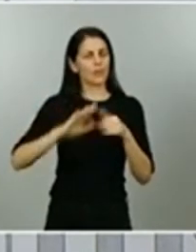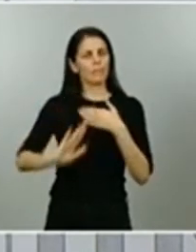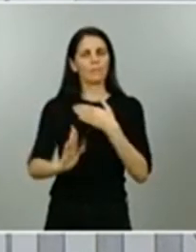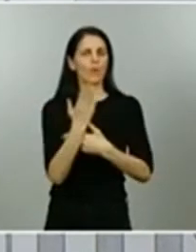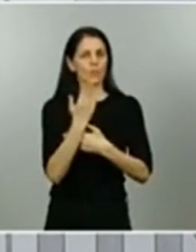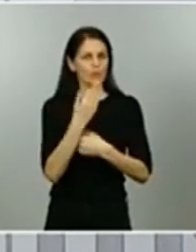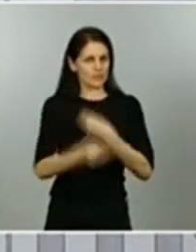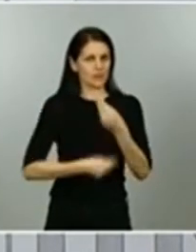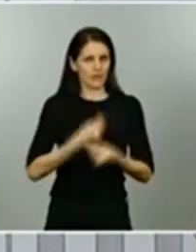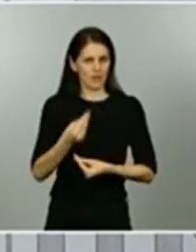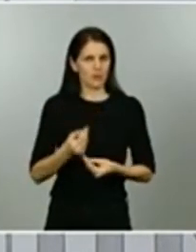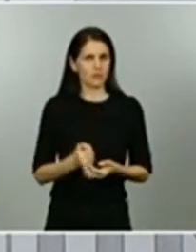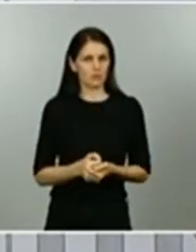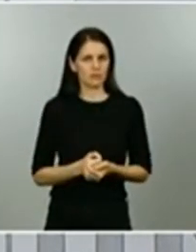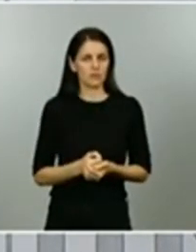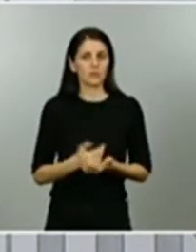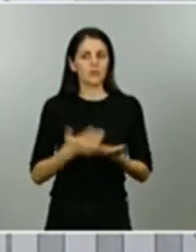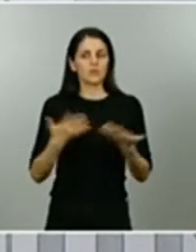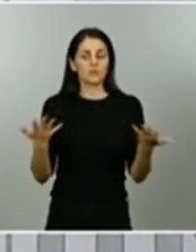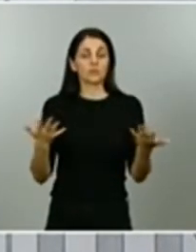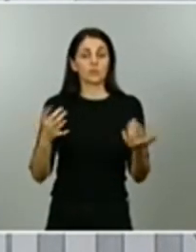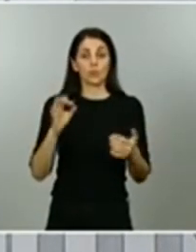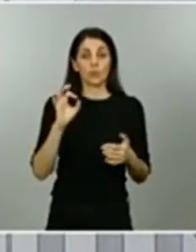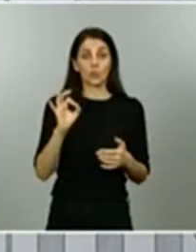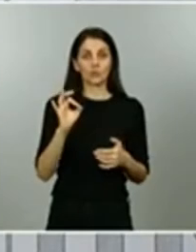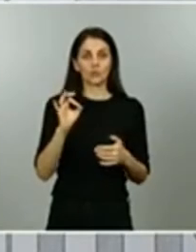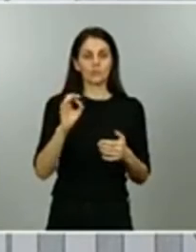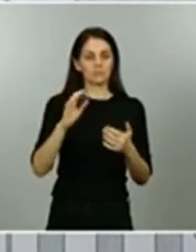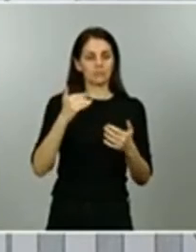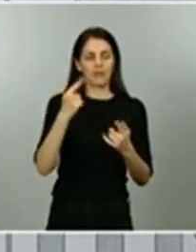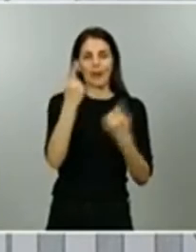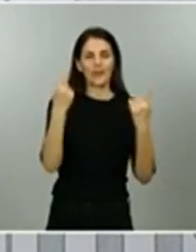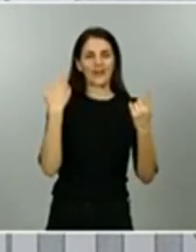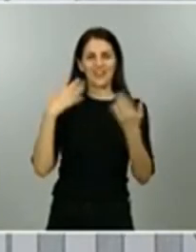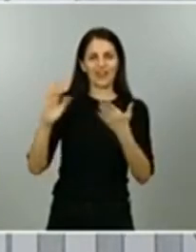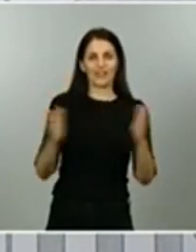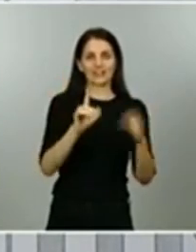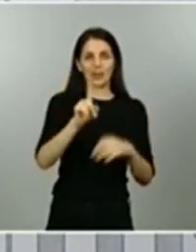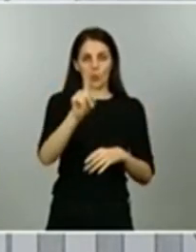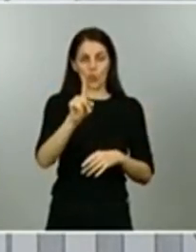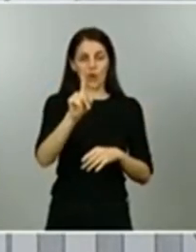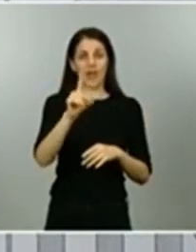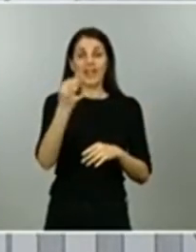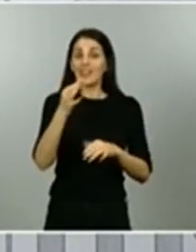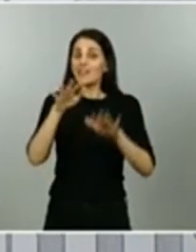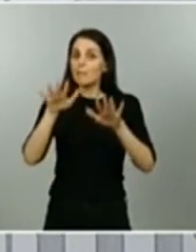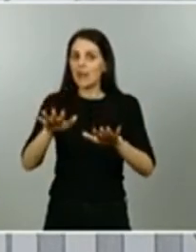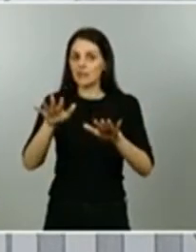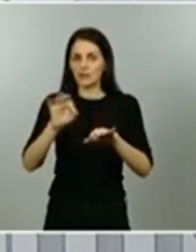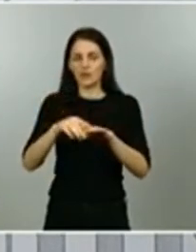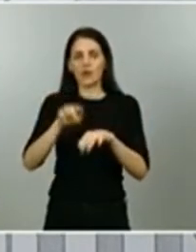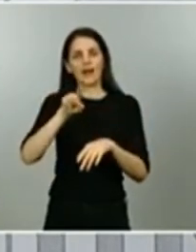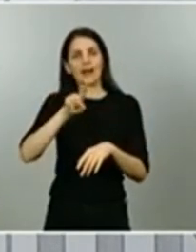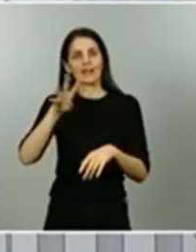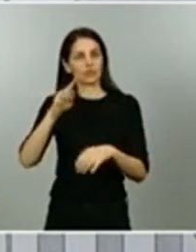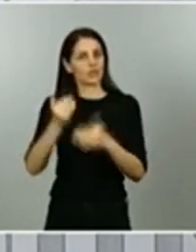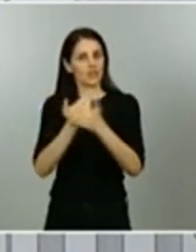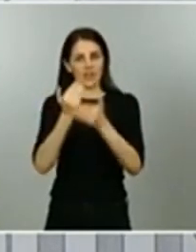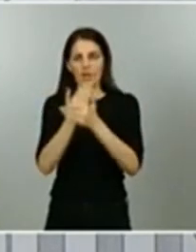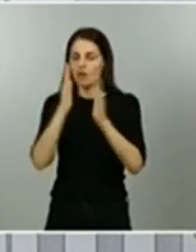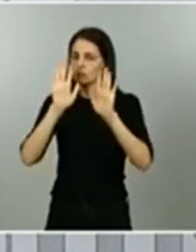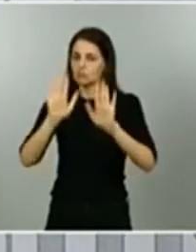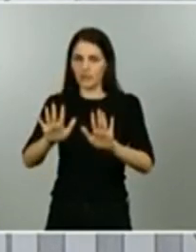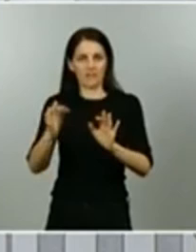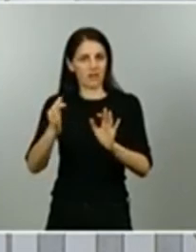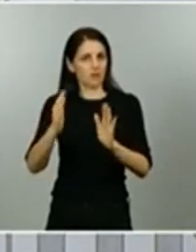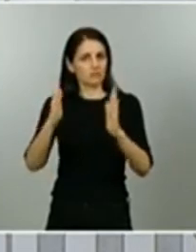aquellas unidades territoriales que han progresado a fase 1 deberían de permanecer 14 días en esta fase para que tengamos tiempo de